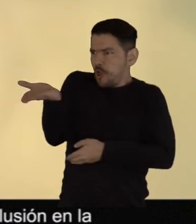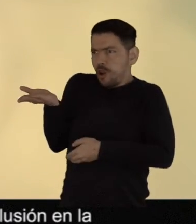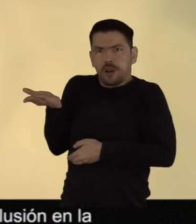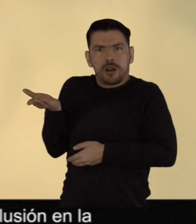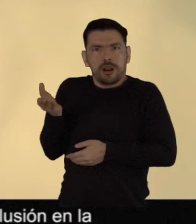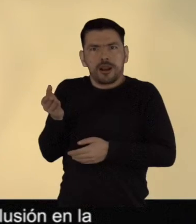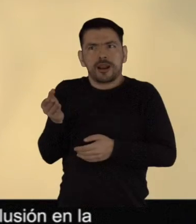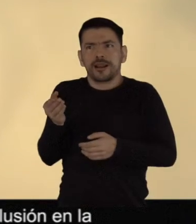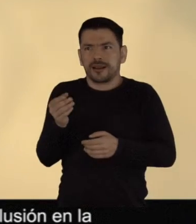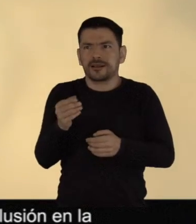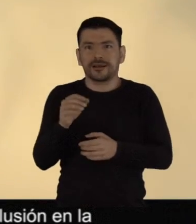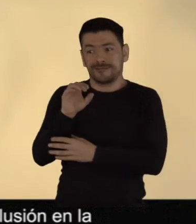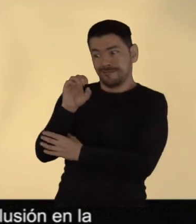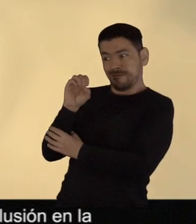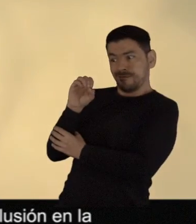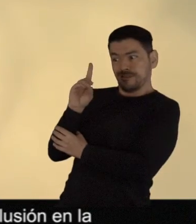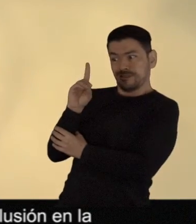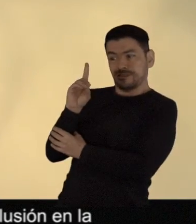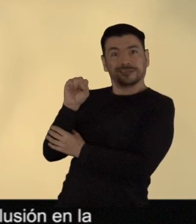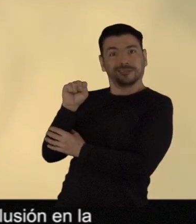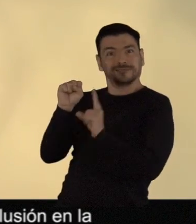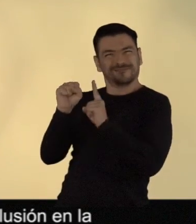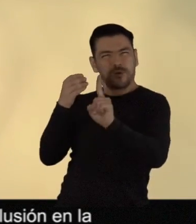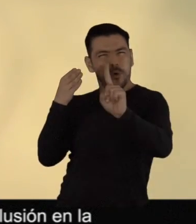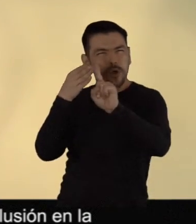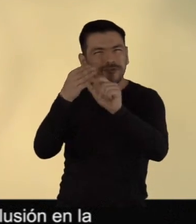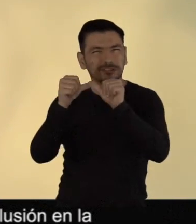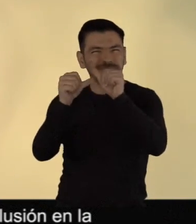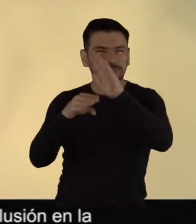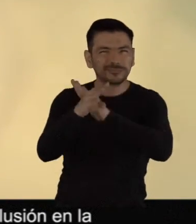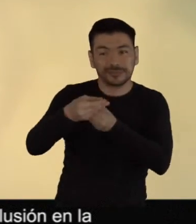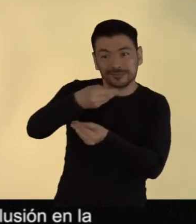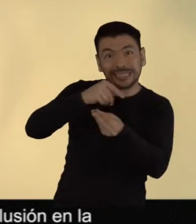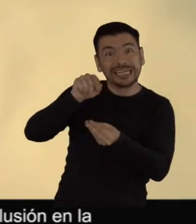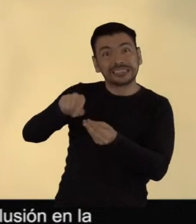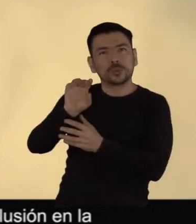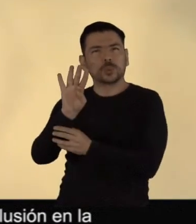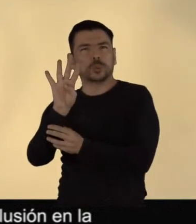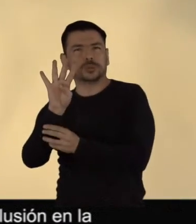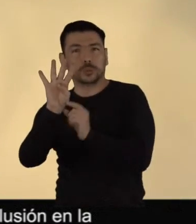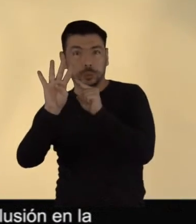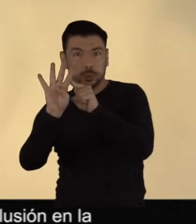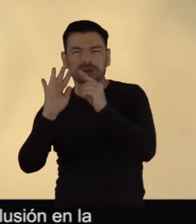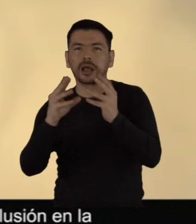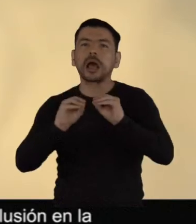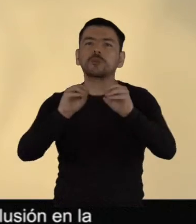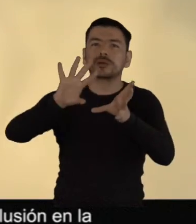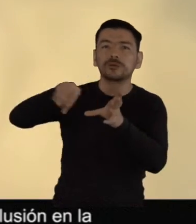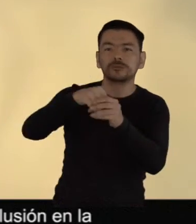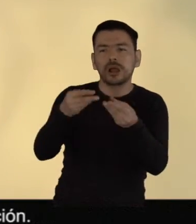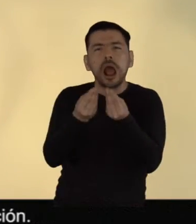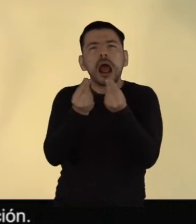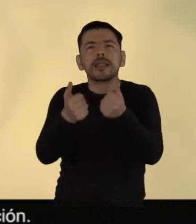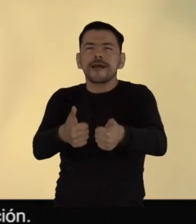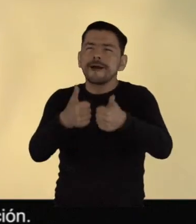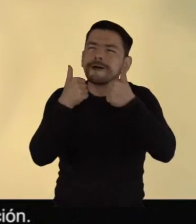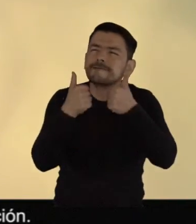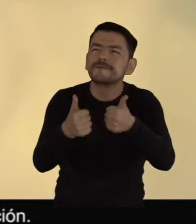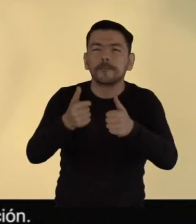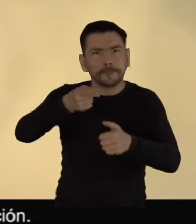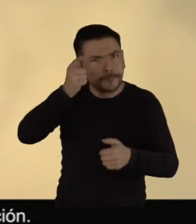en la necesidad de mayor inclusión en la educación y de mejor calidad para los pueblos indígenas.